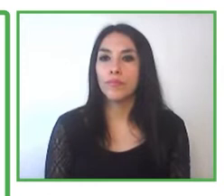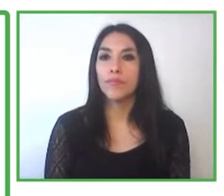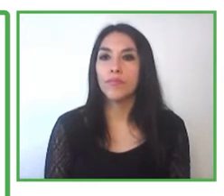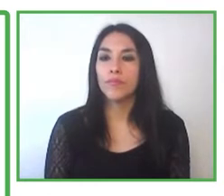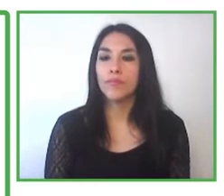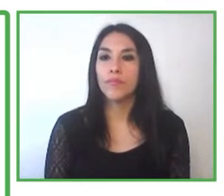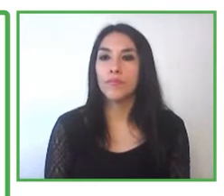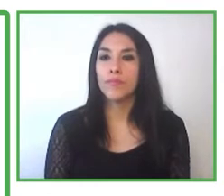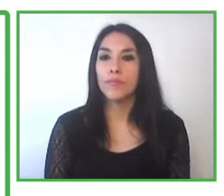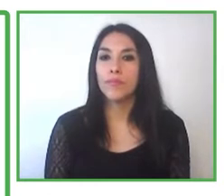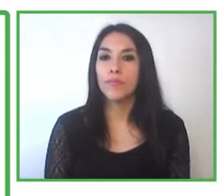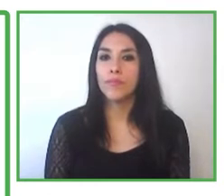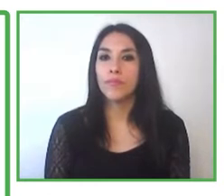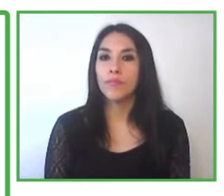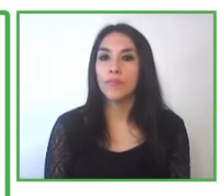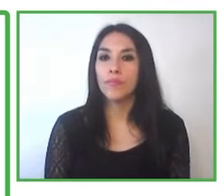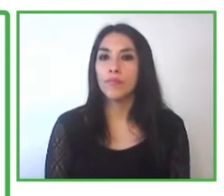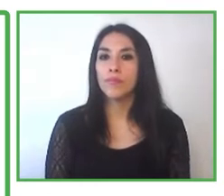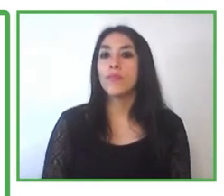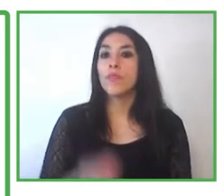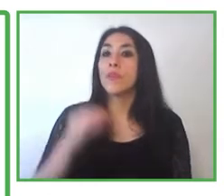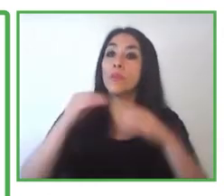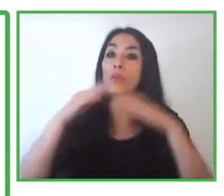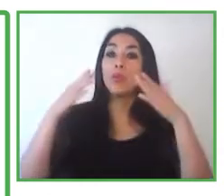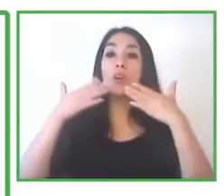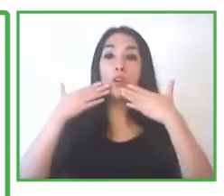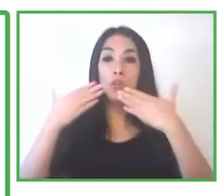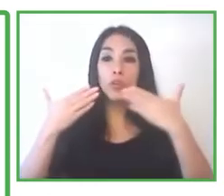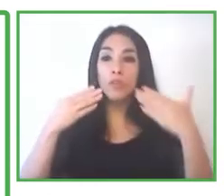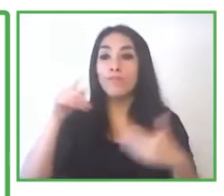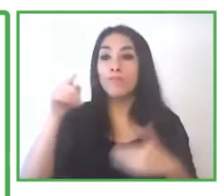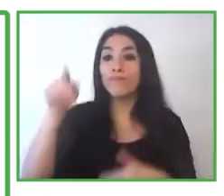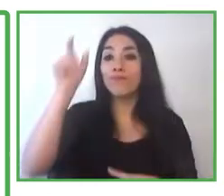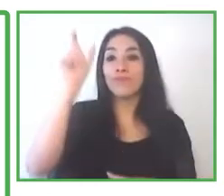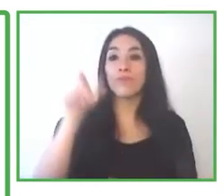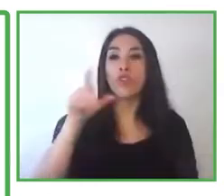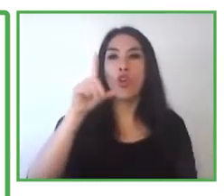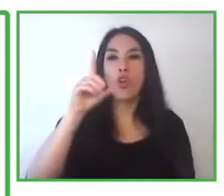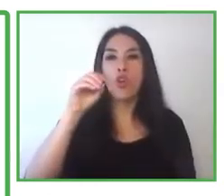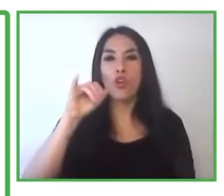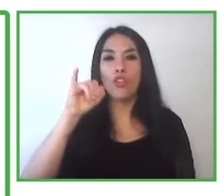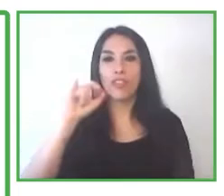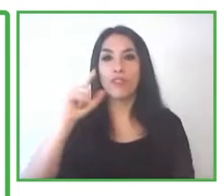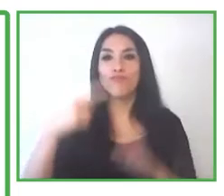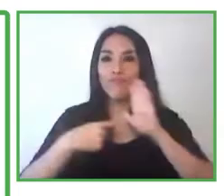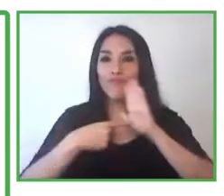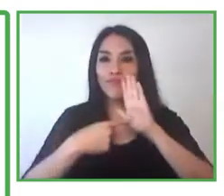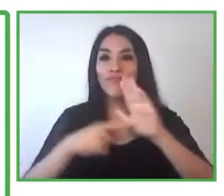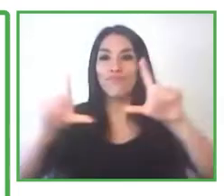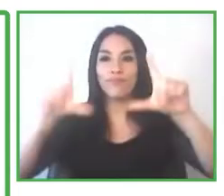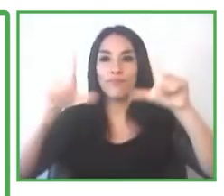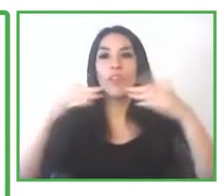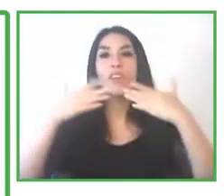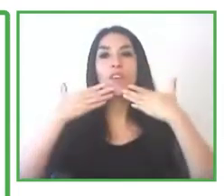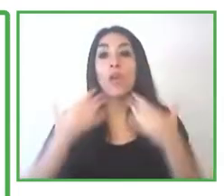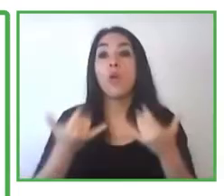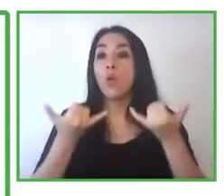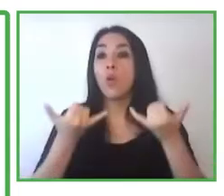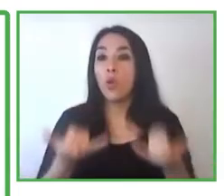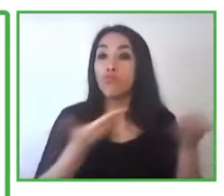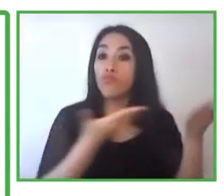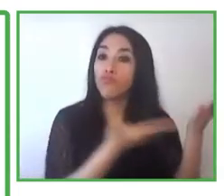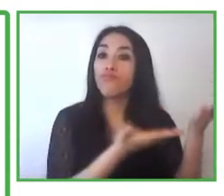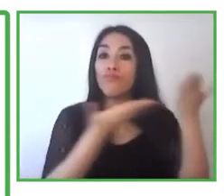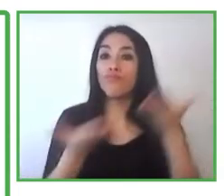Muchas gracias, Loic, por tus amables palabras. Es un honor para mí dar la bienvenida a esta sesión y a los alumnos del